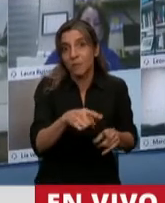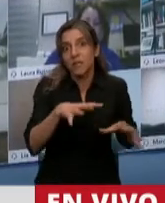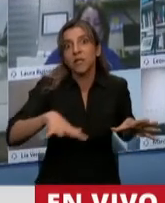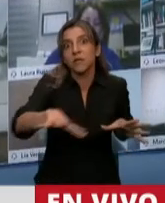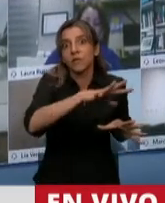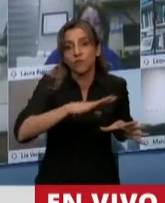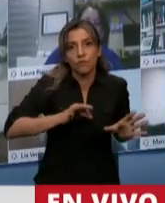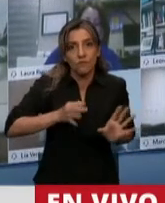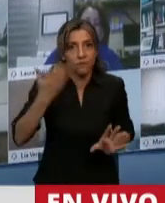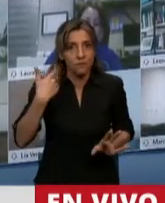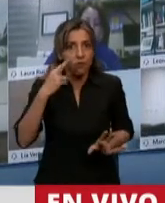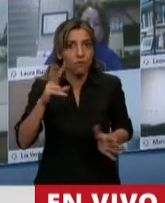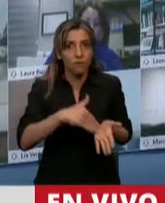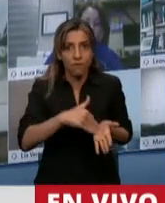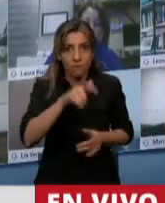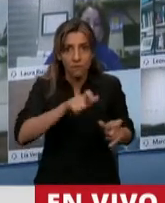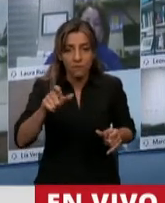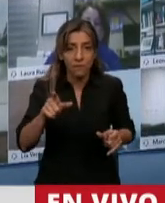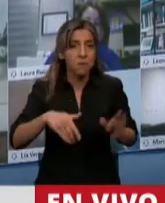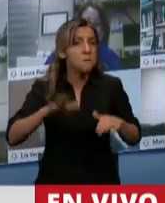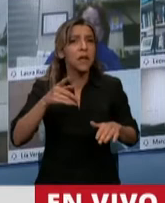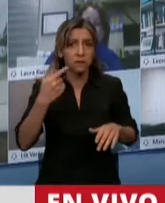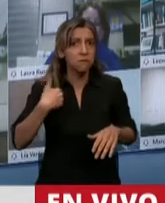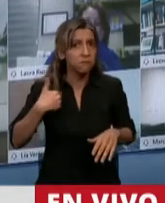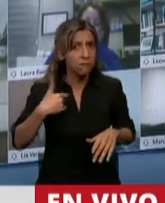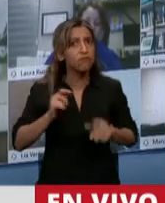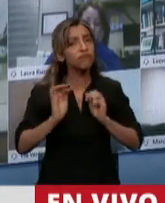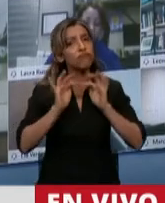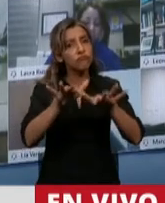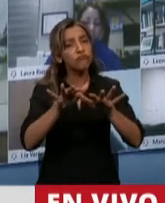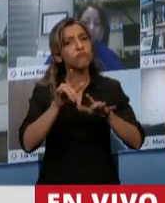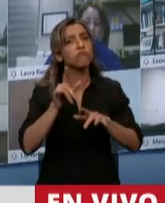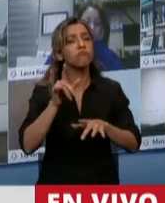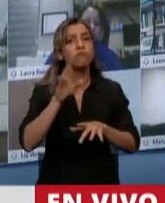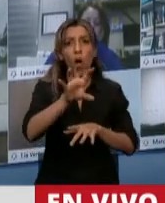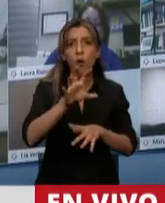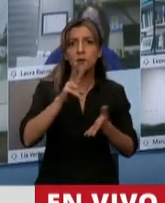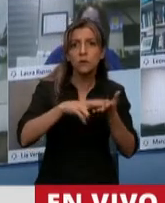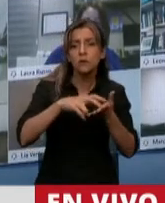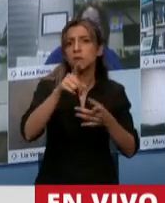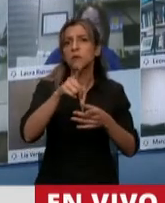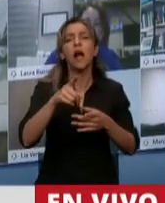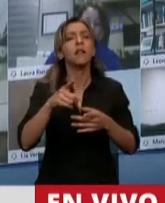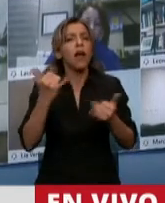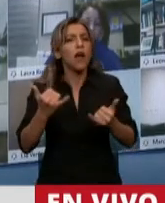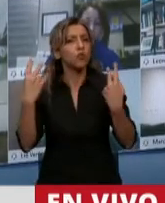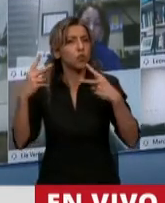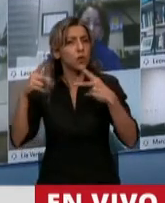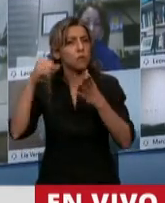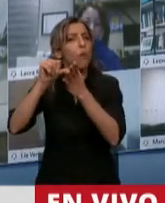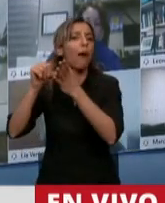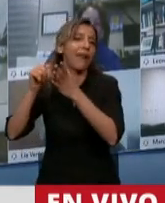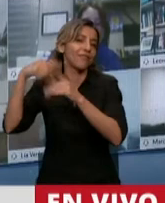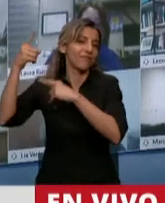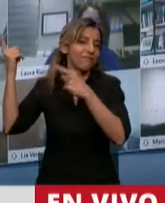mayormente compatriotas, mayormente argentinos y argentinas, aun cuando hay turismo internacional, pero mayormente se sostiene